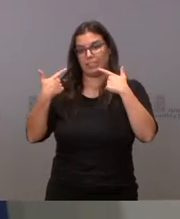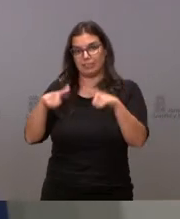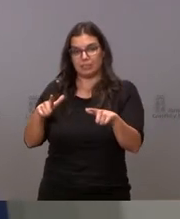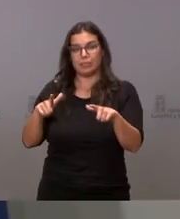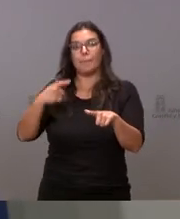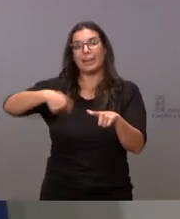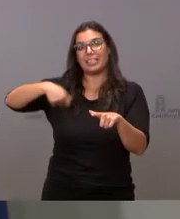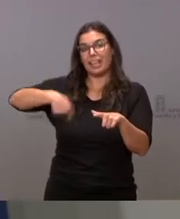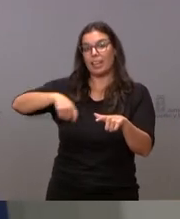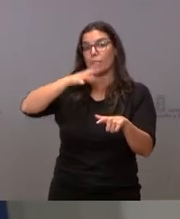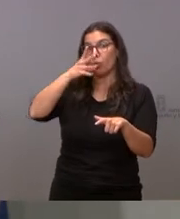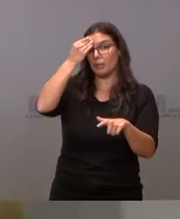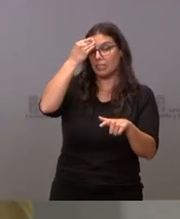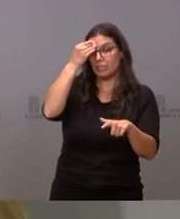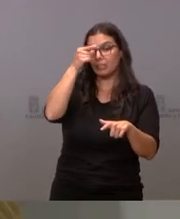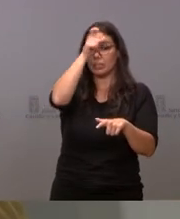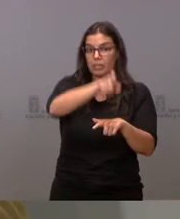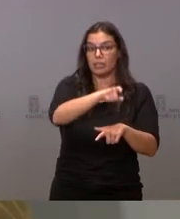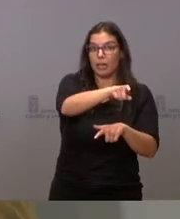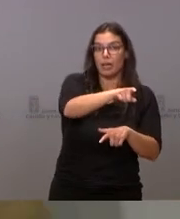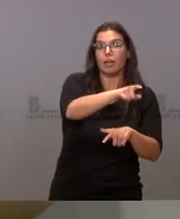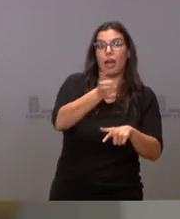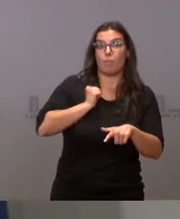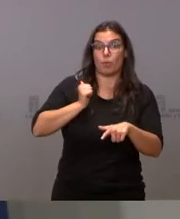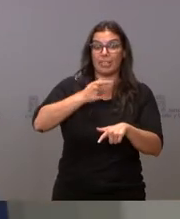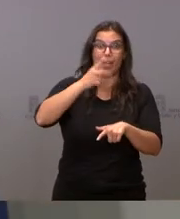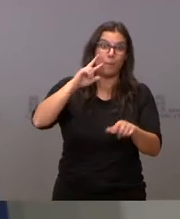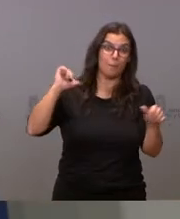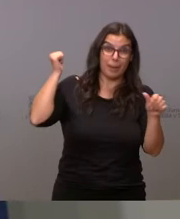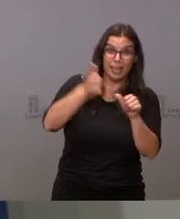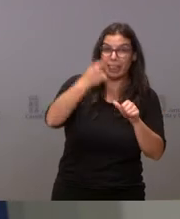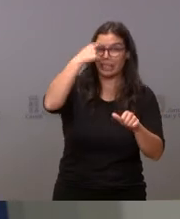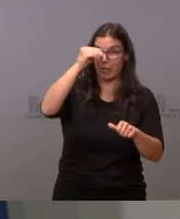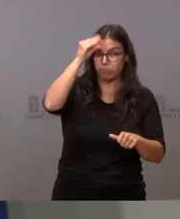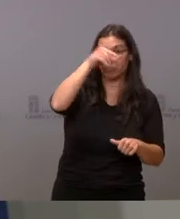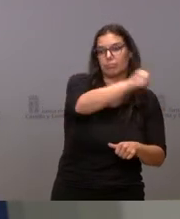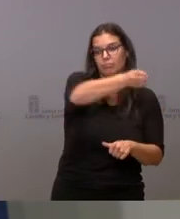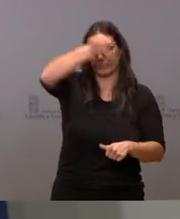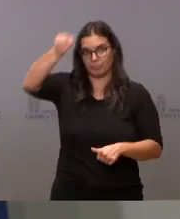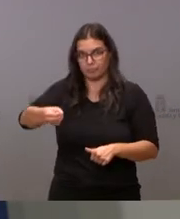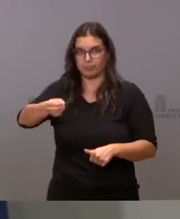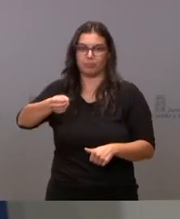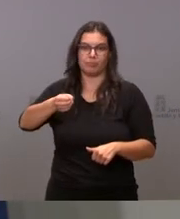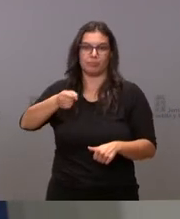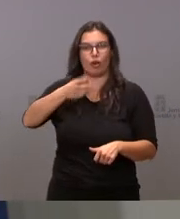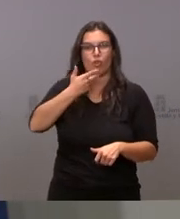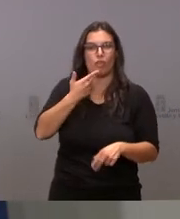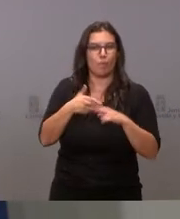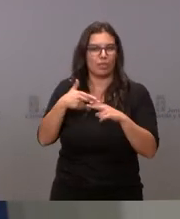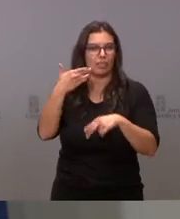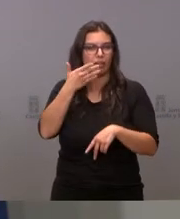la presidencia porque creemos que es bueno aprovechar toda su experiencia y su conocimiento. De la política y la Administración